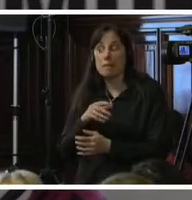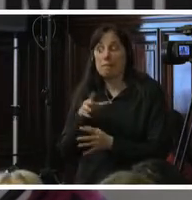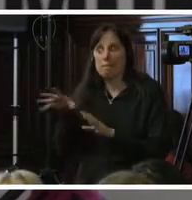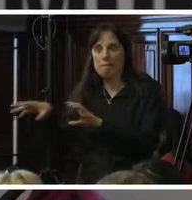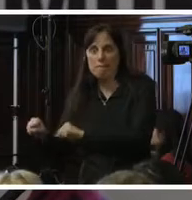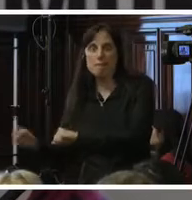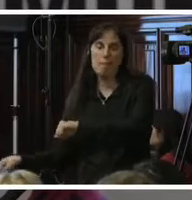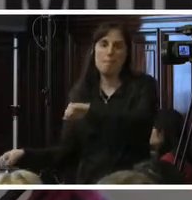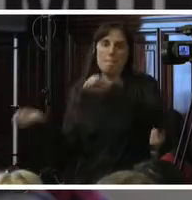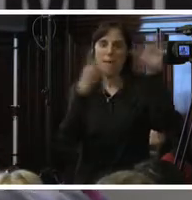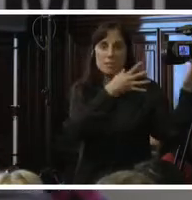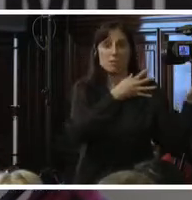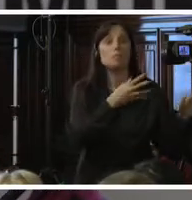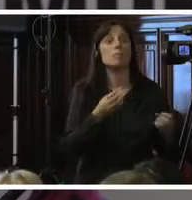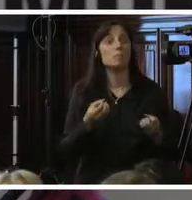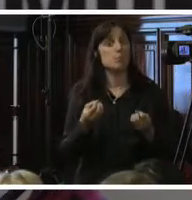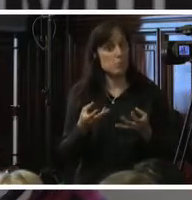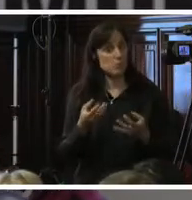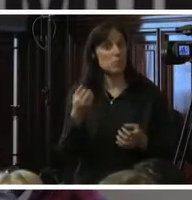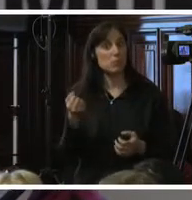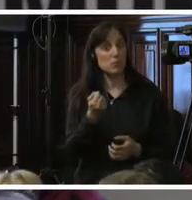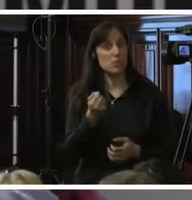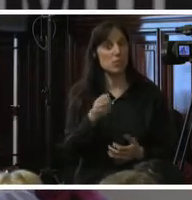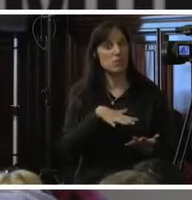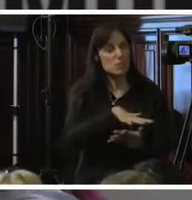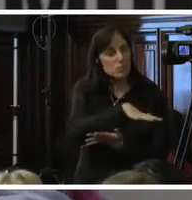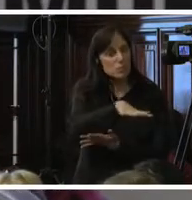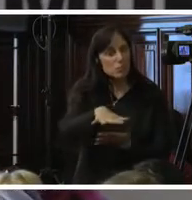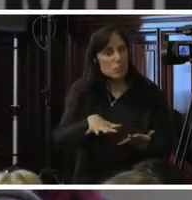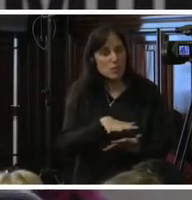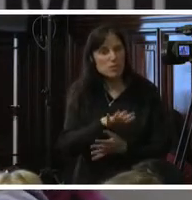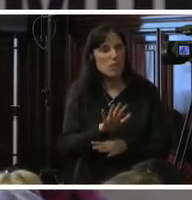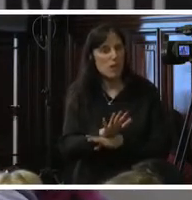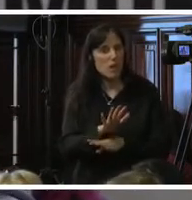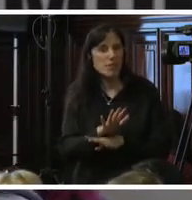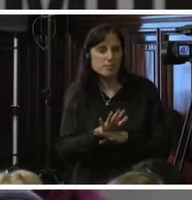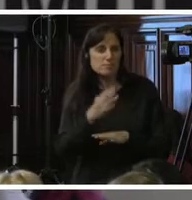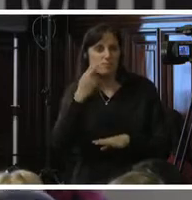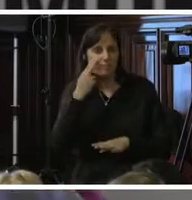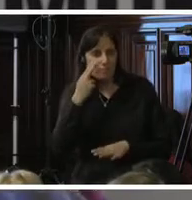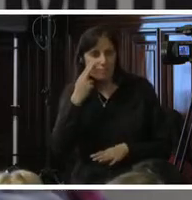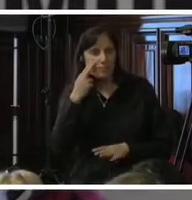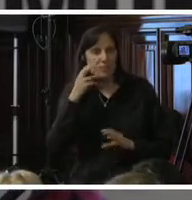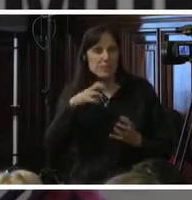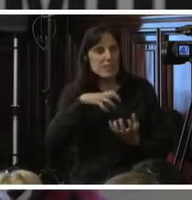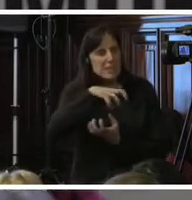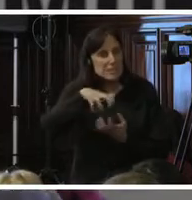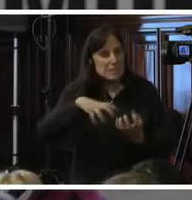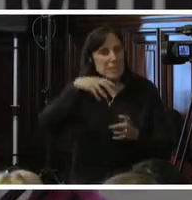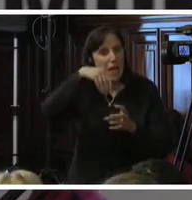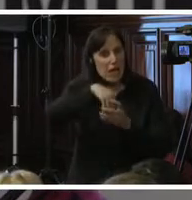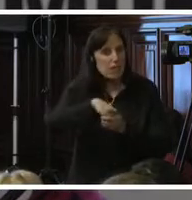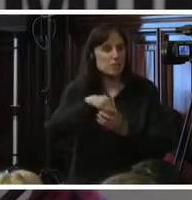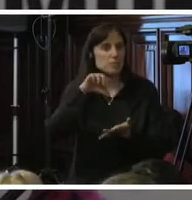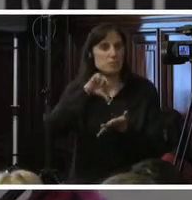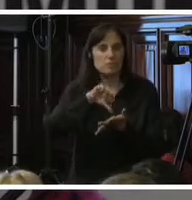es que los estados, cuando se plantean situaciones de problemas y crisis internas